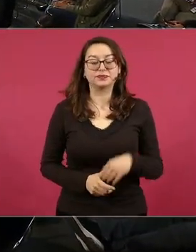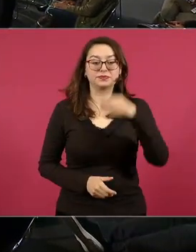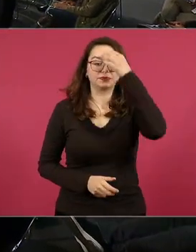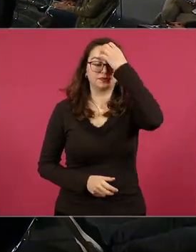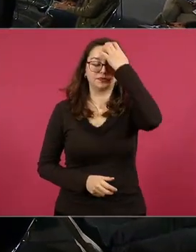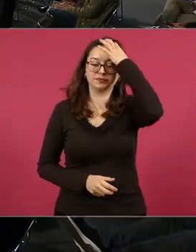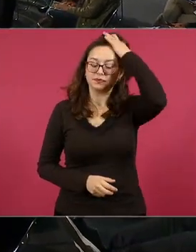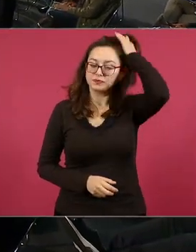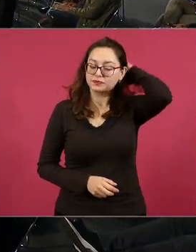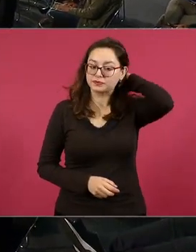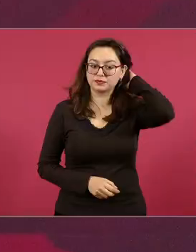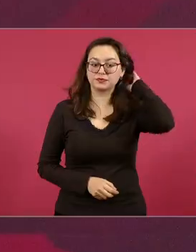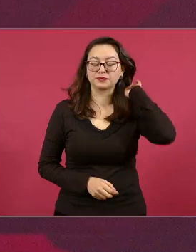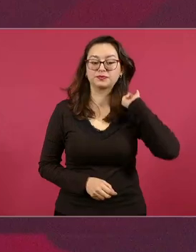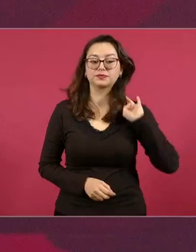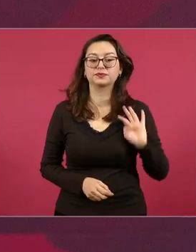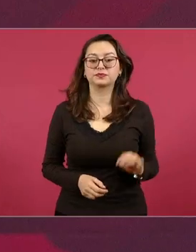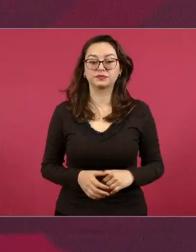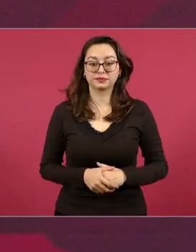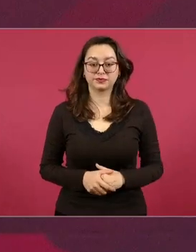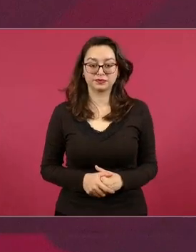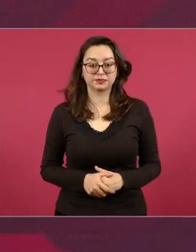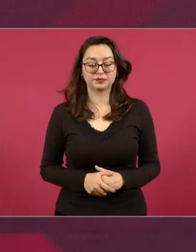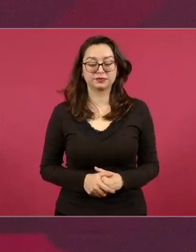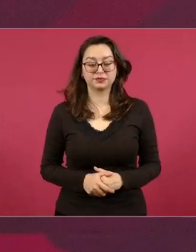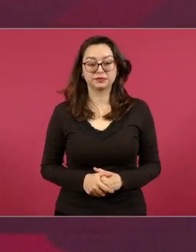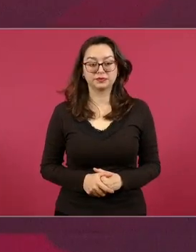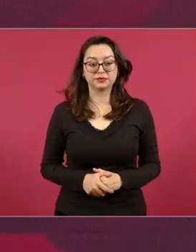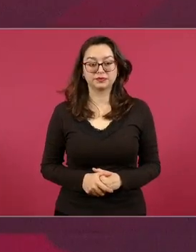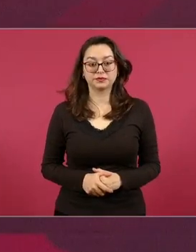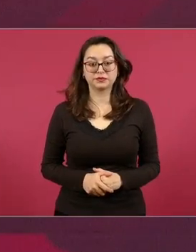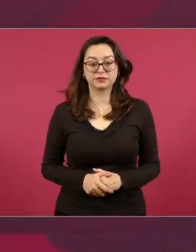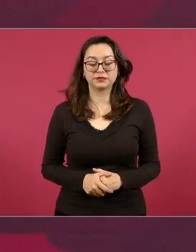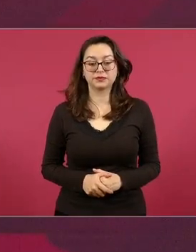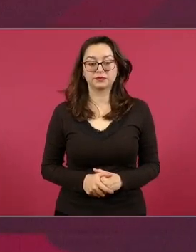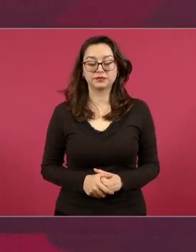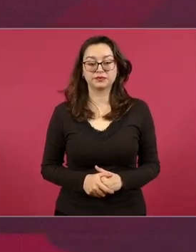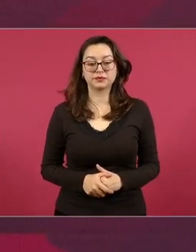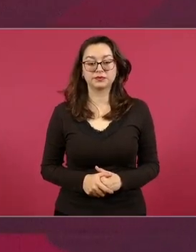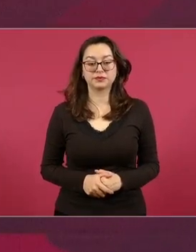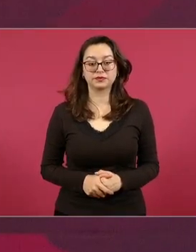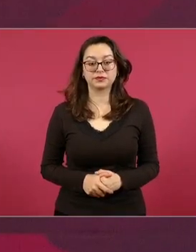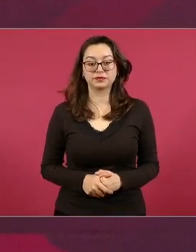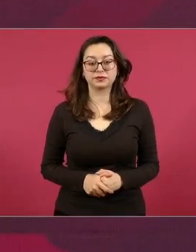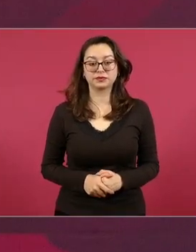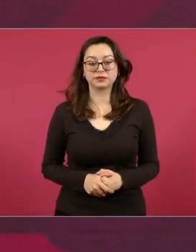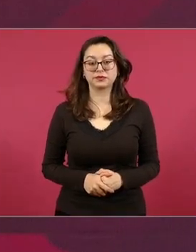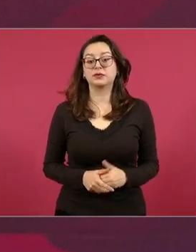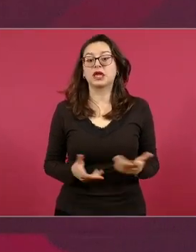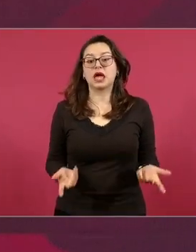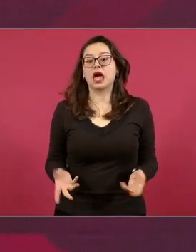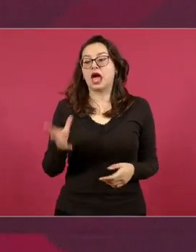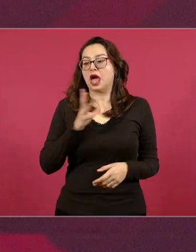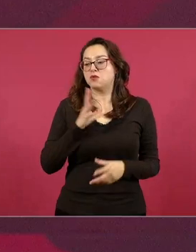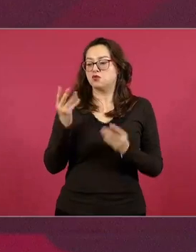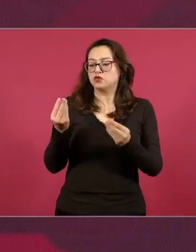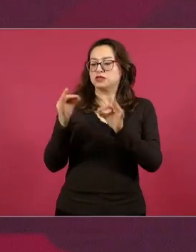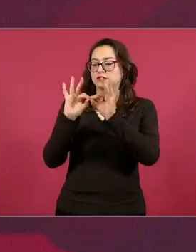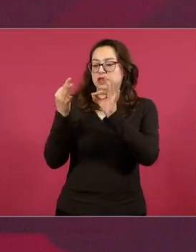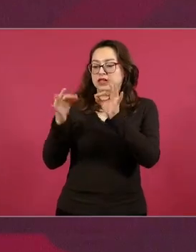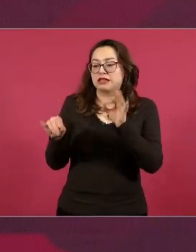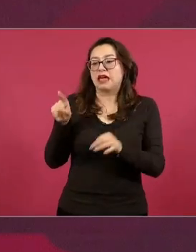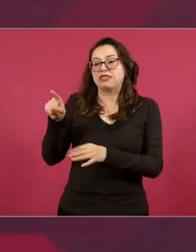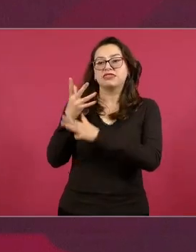más la he encontrado hay otras donde dice